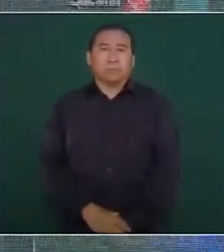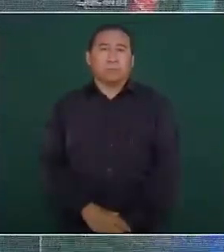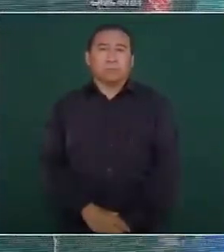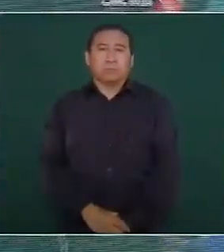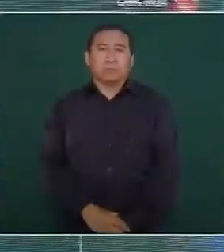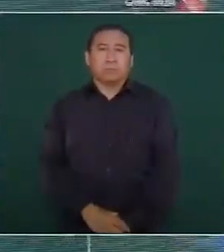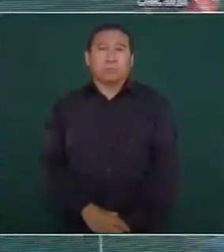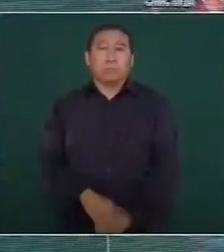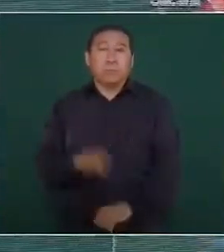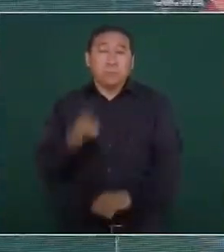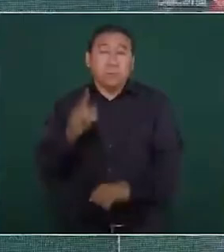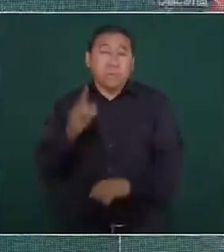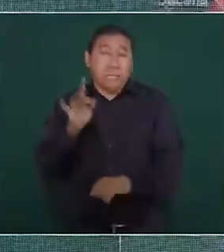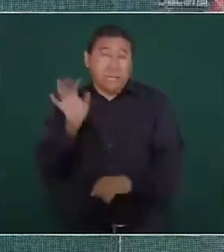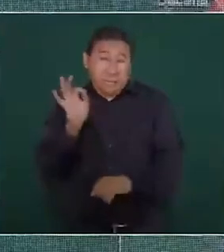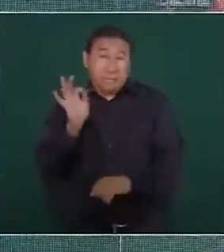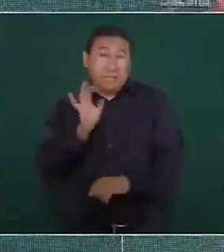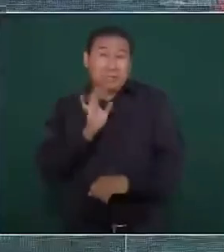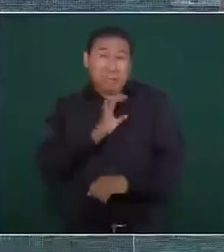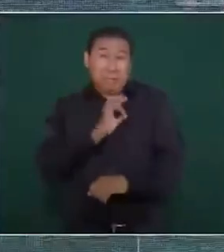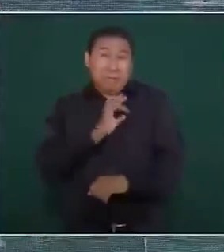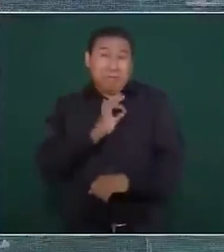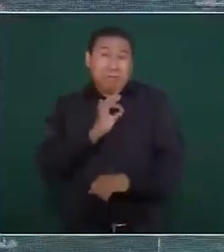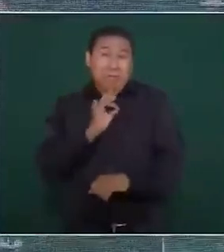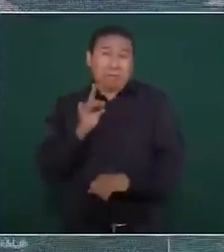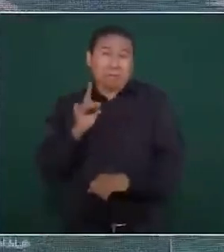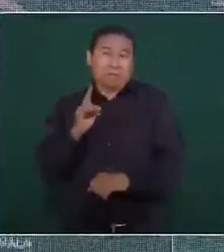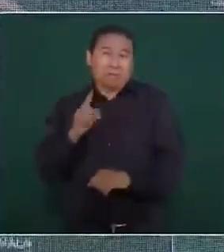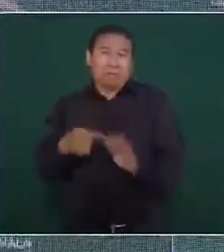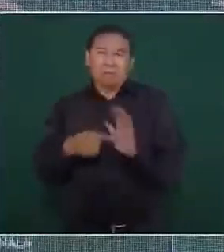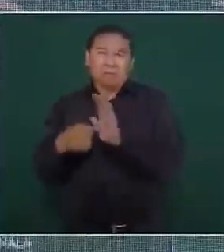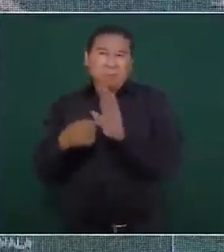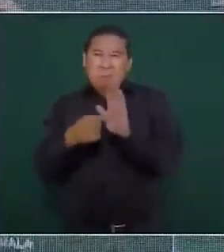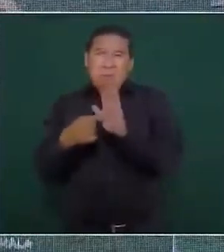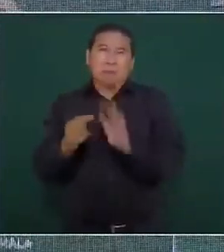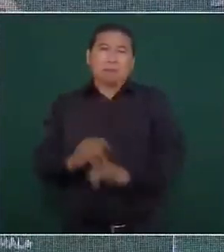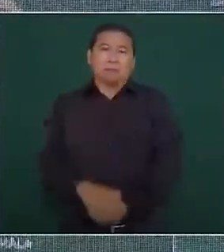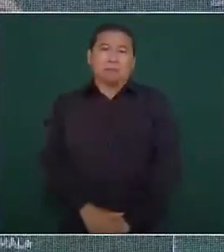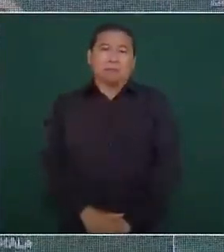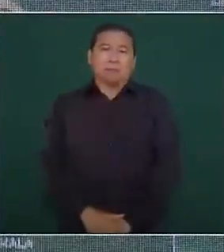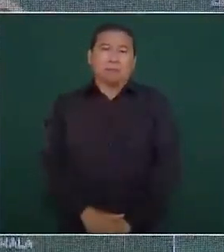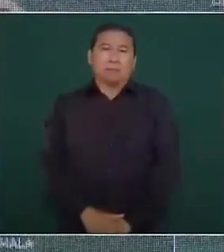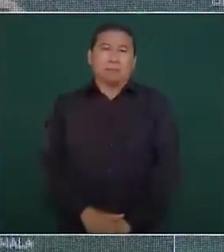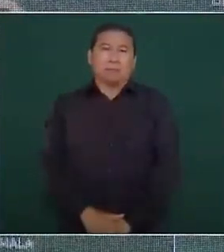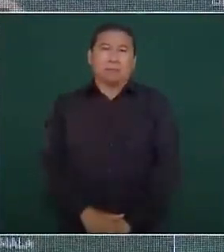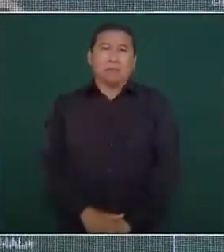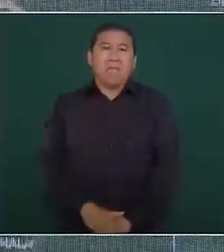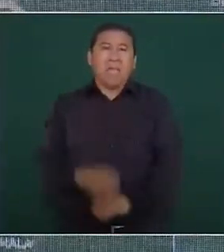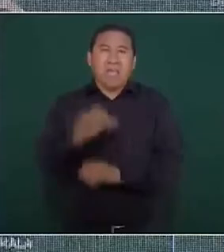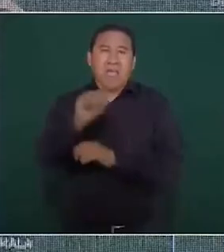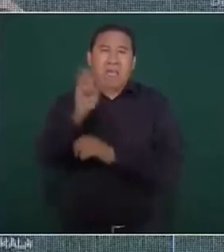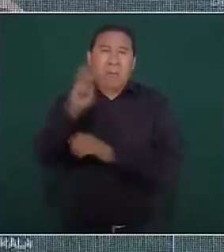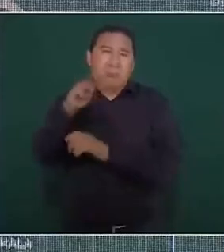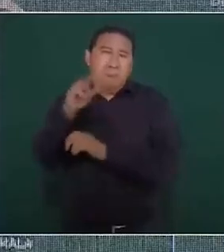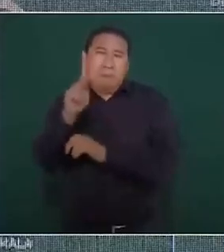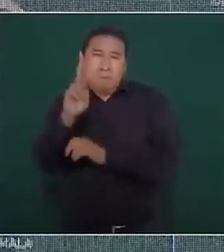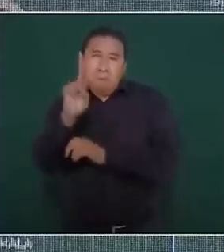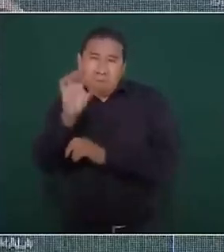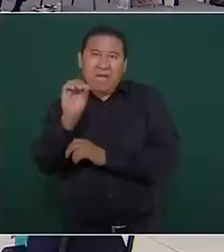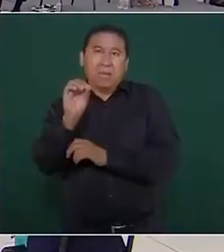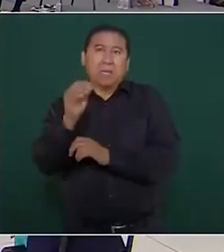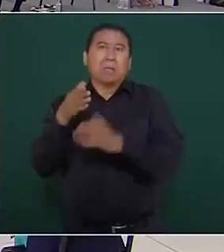Porque temía de que iban a llover los amparos, de que nos íbamos a quedar ahí